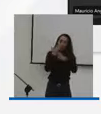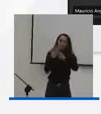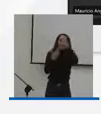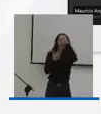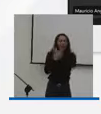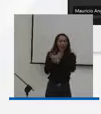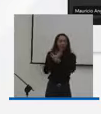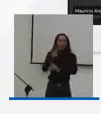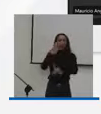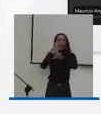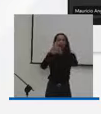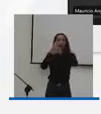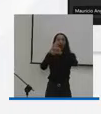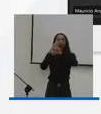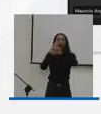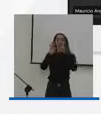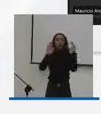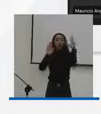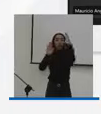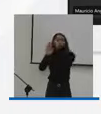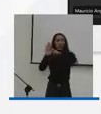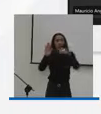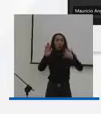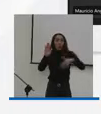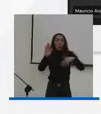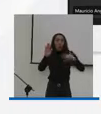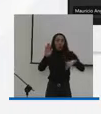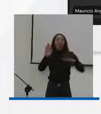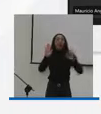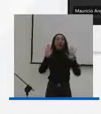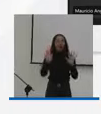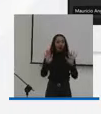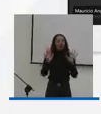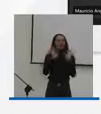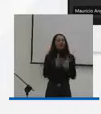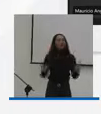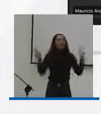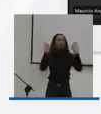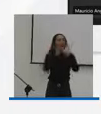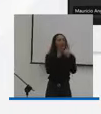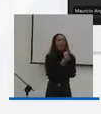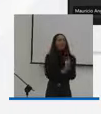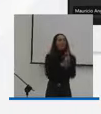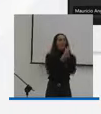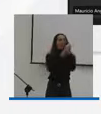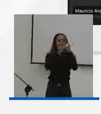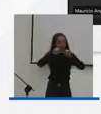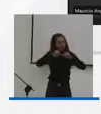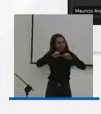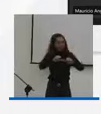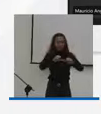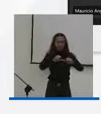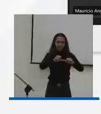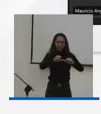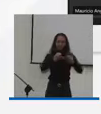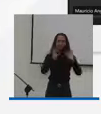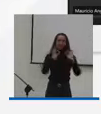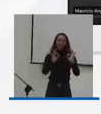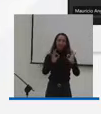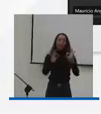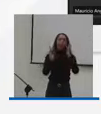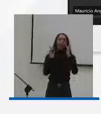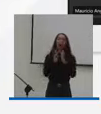a través de la obligación de la generación de una política permanente y dinámica, con un enfoque